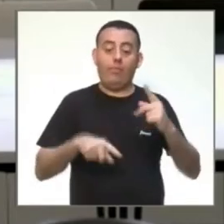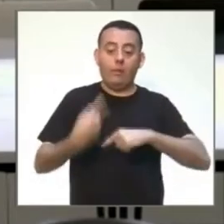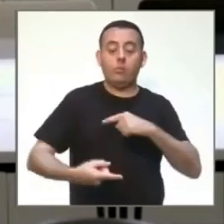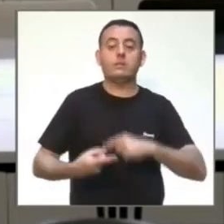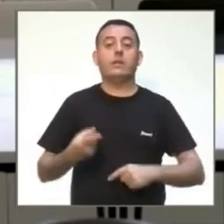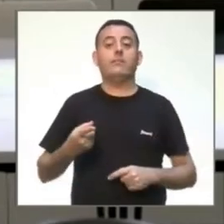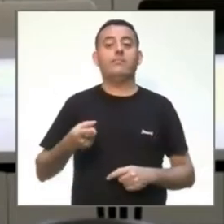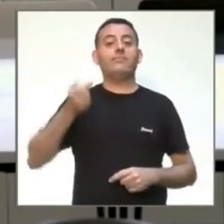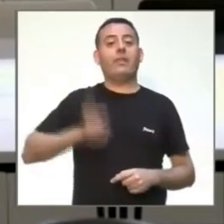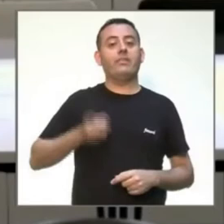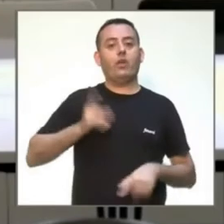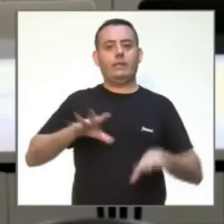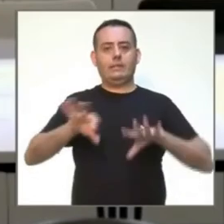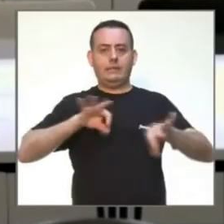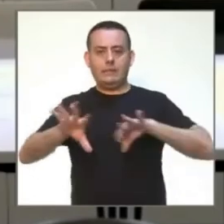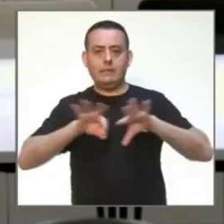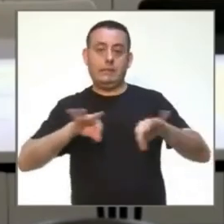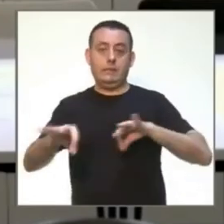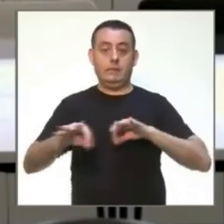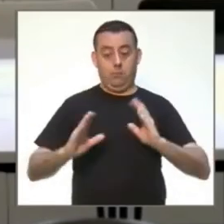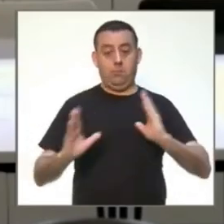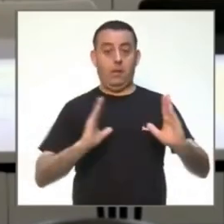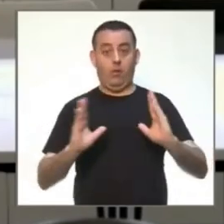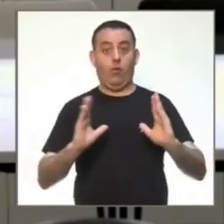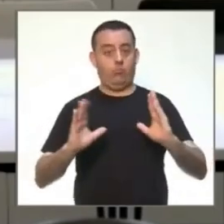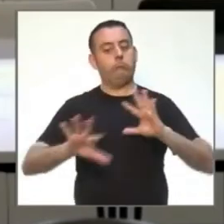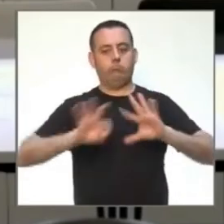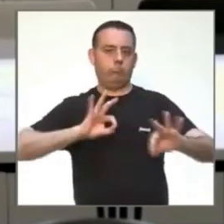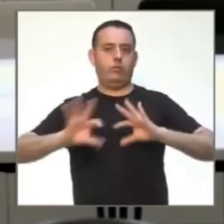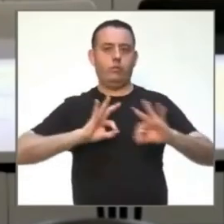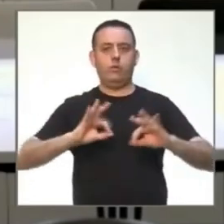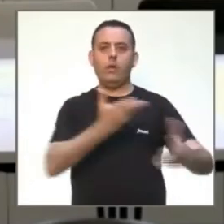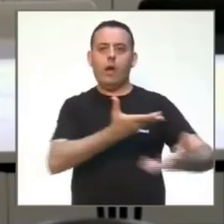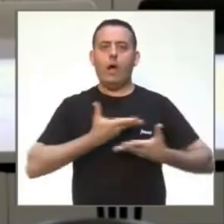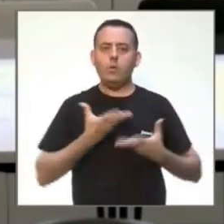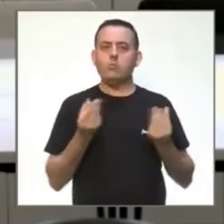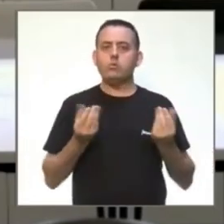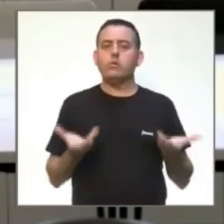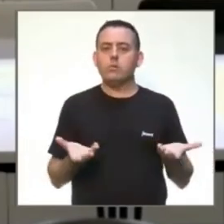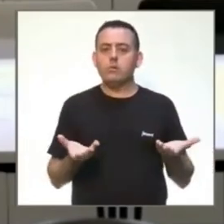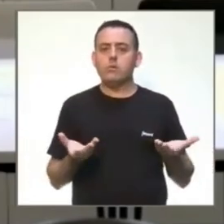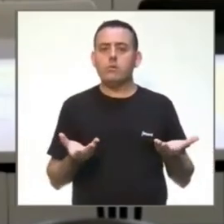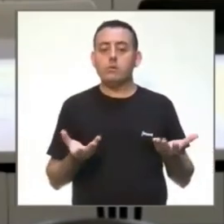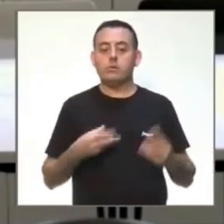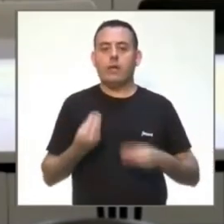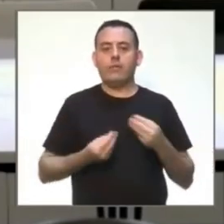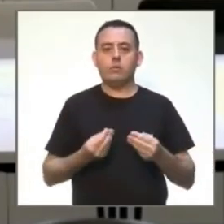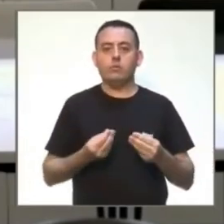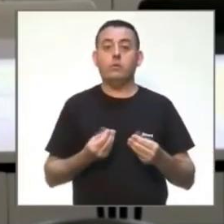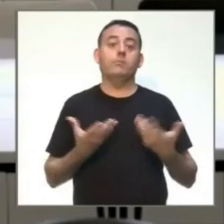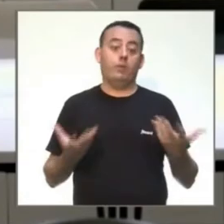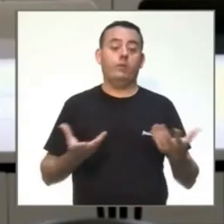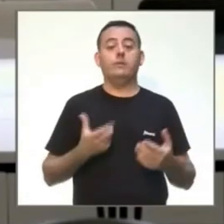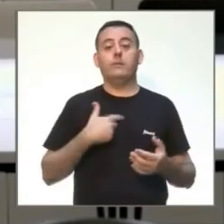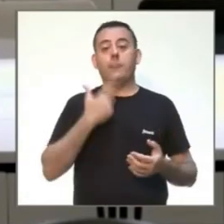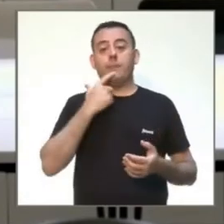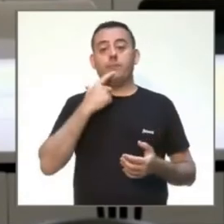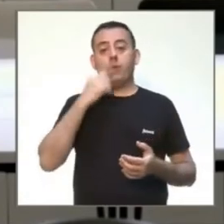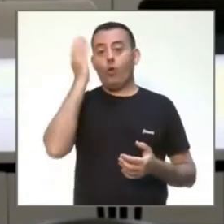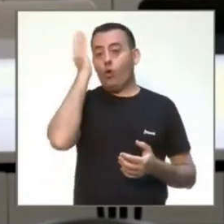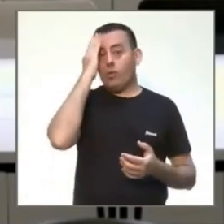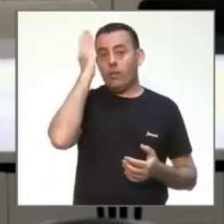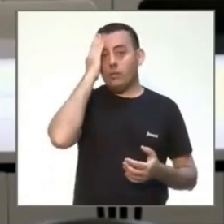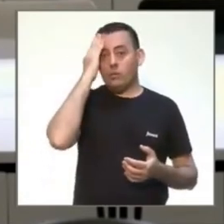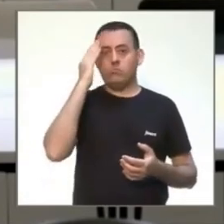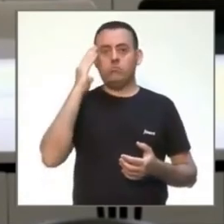durante este periodo, por supuesto lo que haríamos sería utilizar todo este conocimiento científico que se